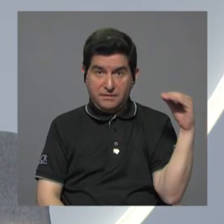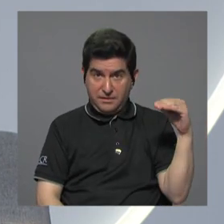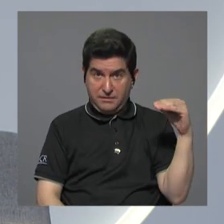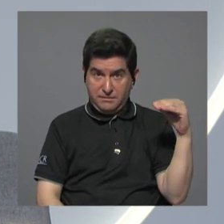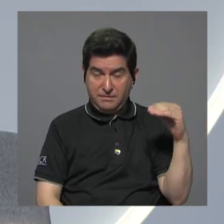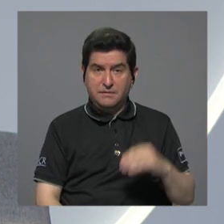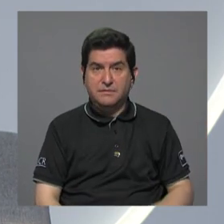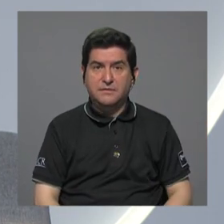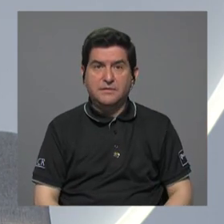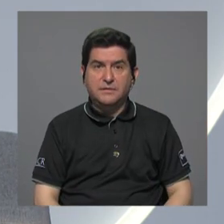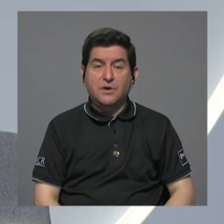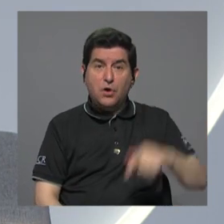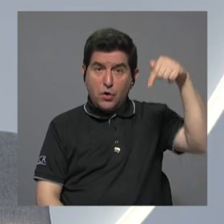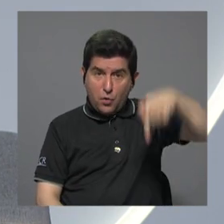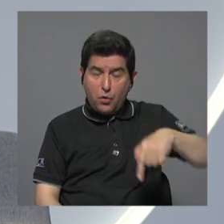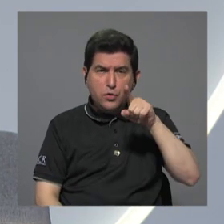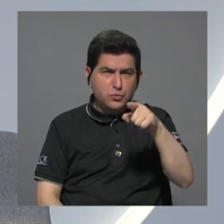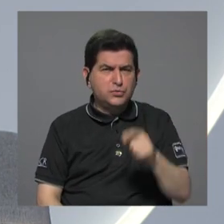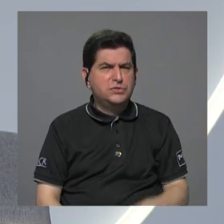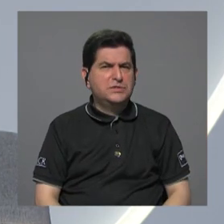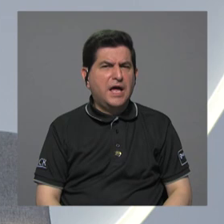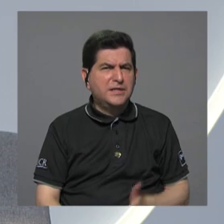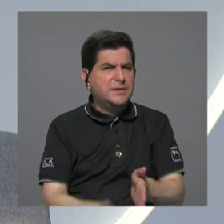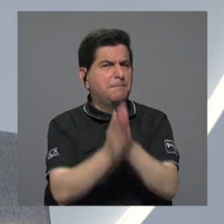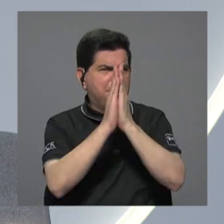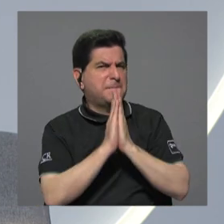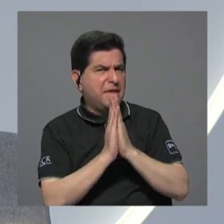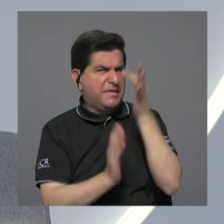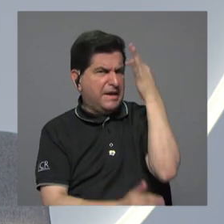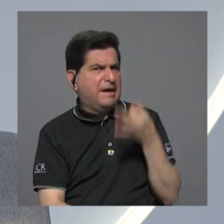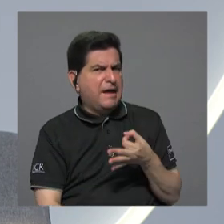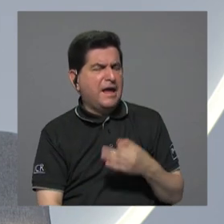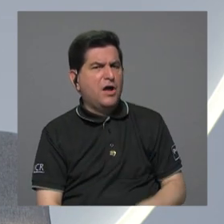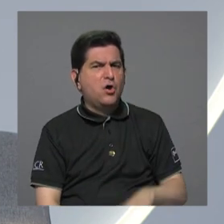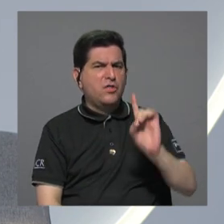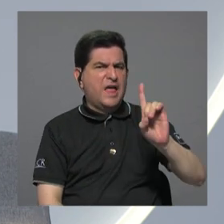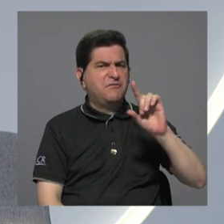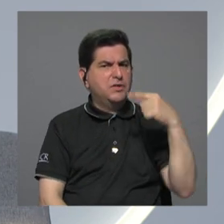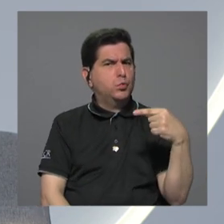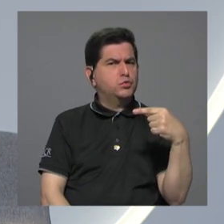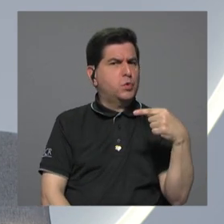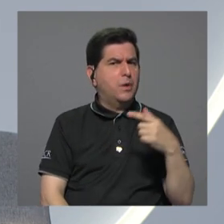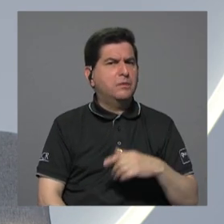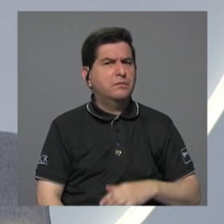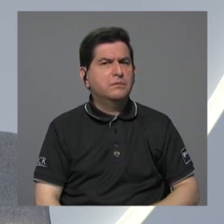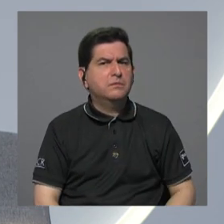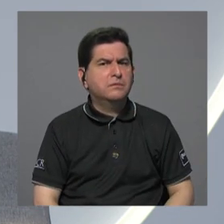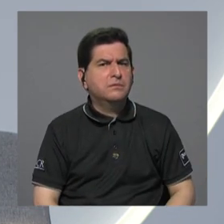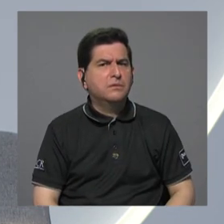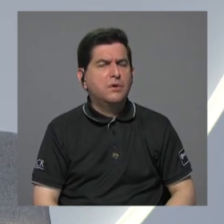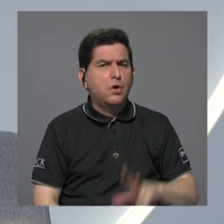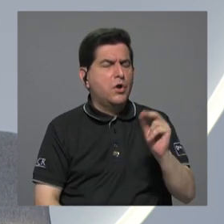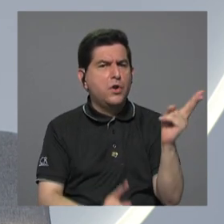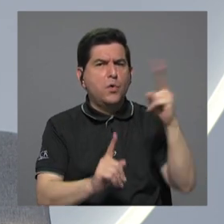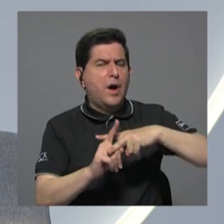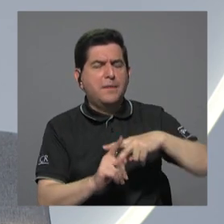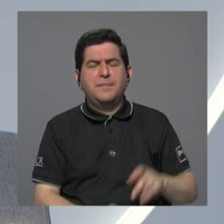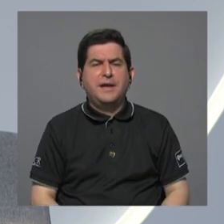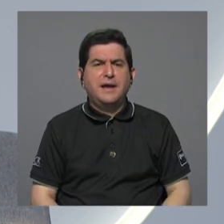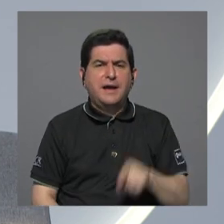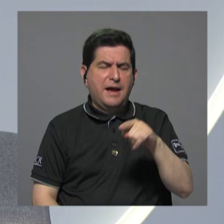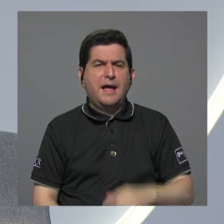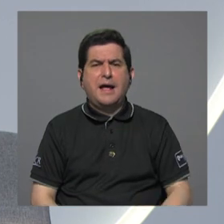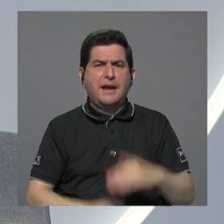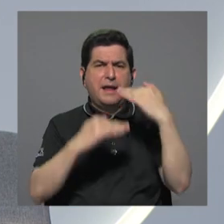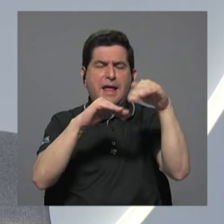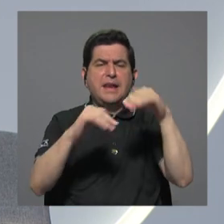el... hoy usted me parece que lo estaba pidiendo don David Gursón que no se le aplicara la regla fiscal